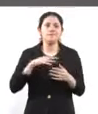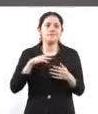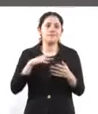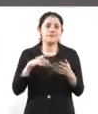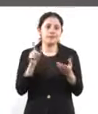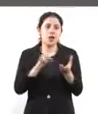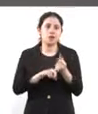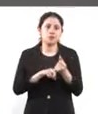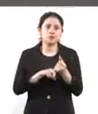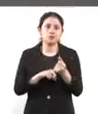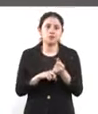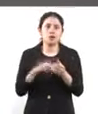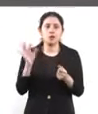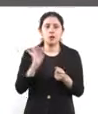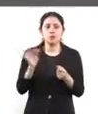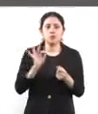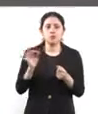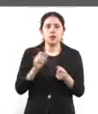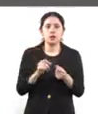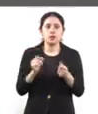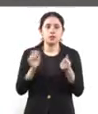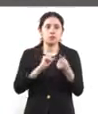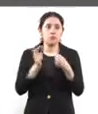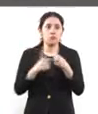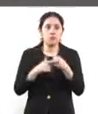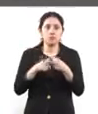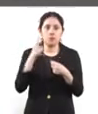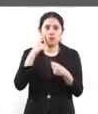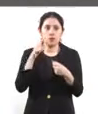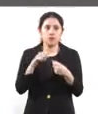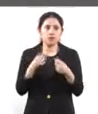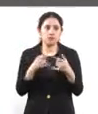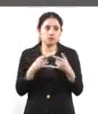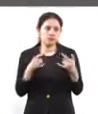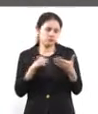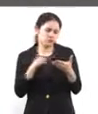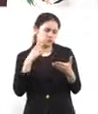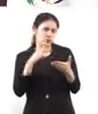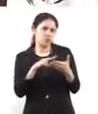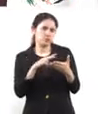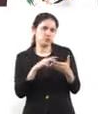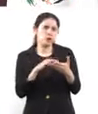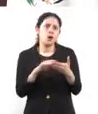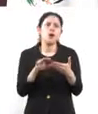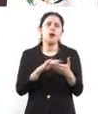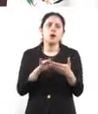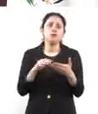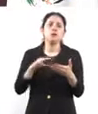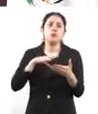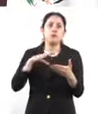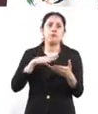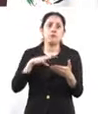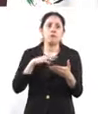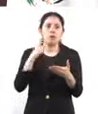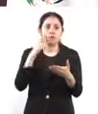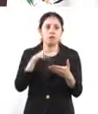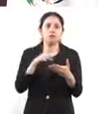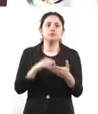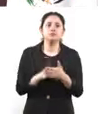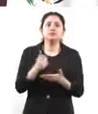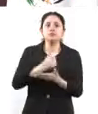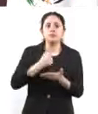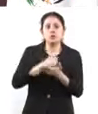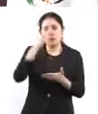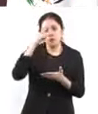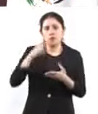que a lo mejor a la hora de abrir la cartelera ese turista pueda derramar más gasto en la ciudad y tal